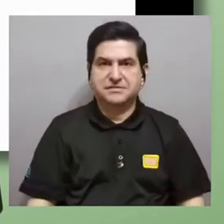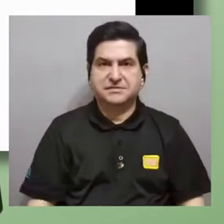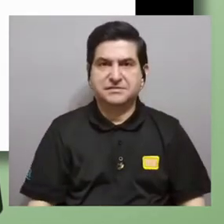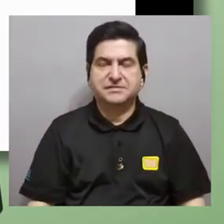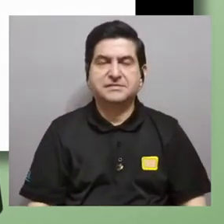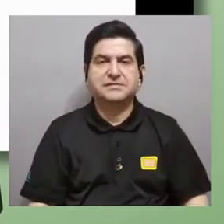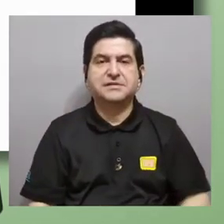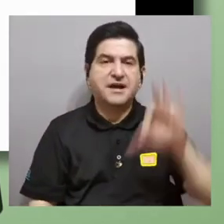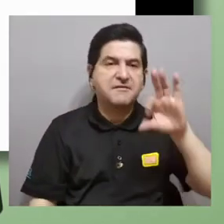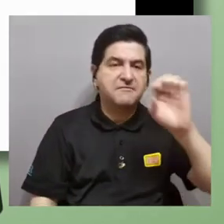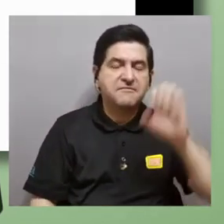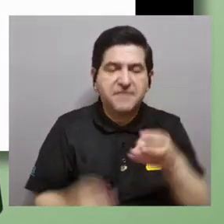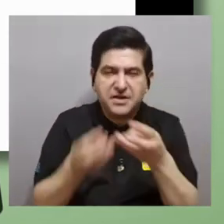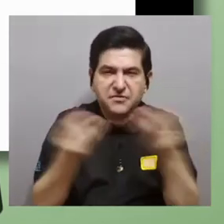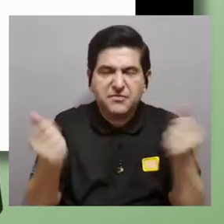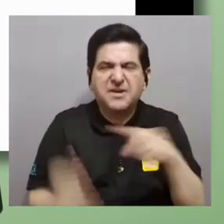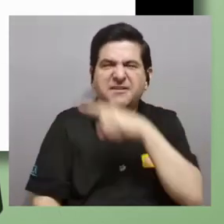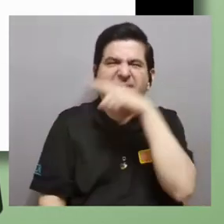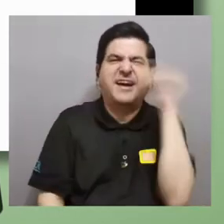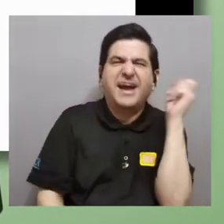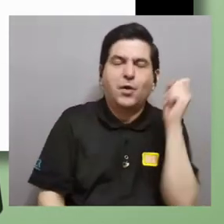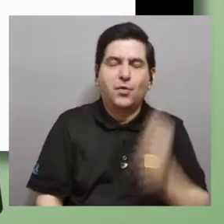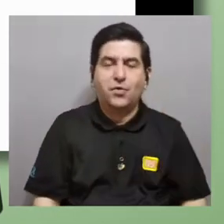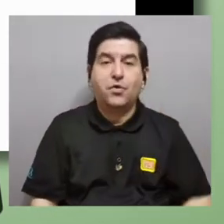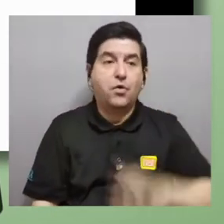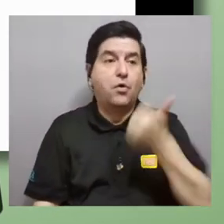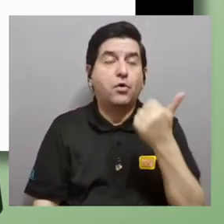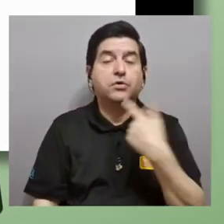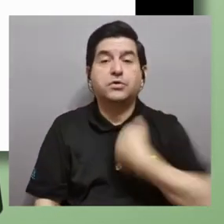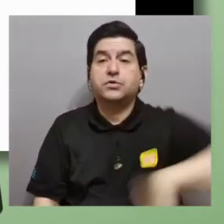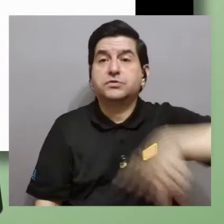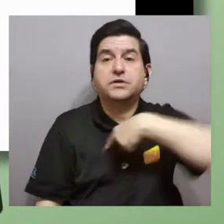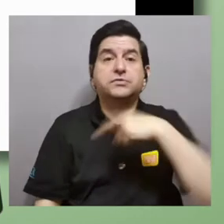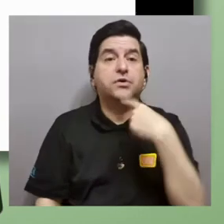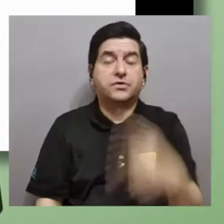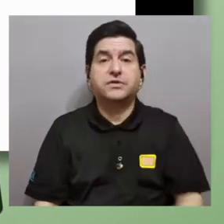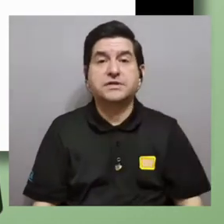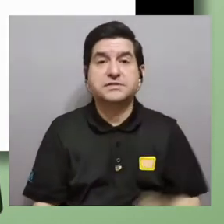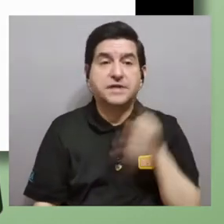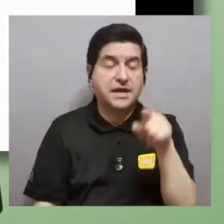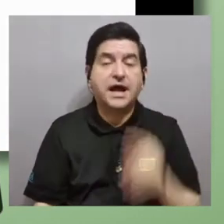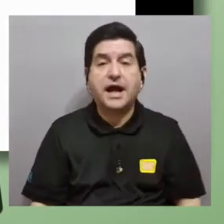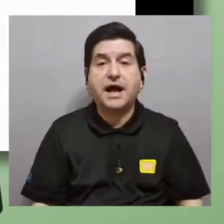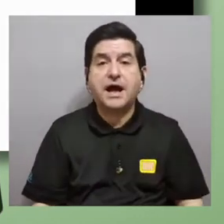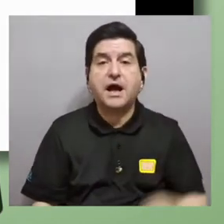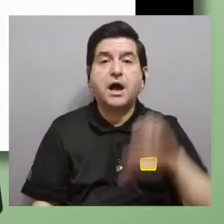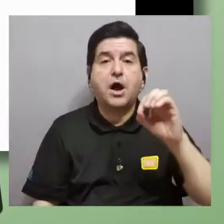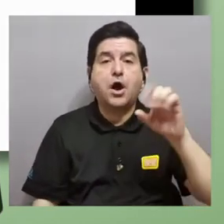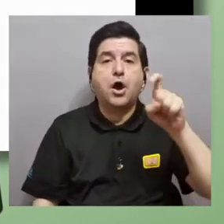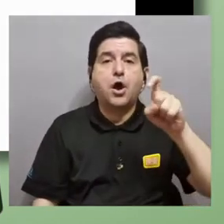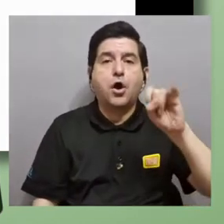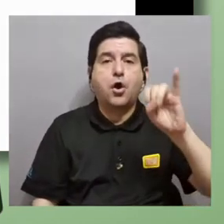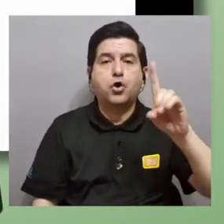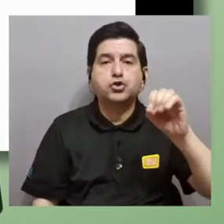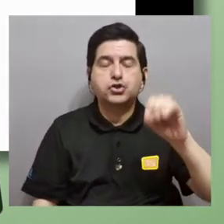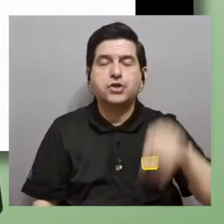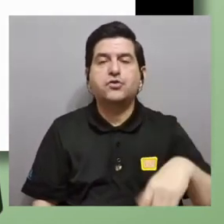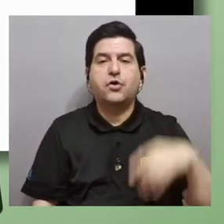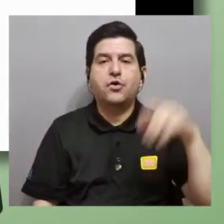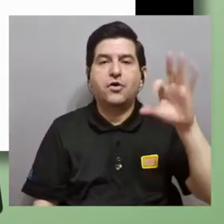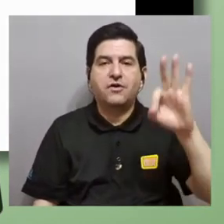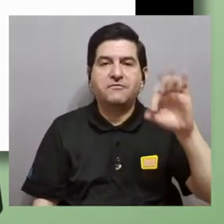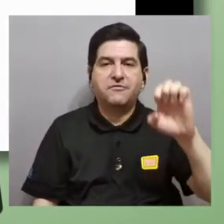el hierro cuando se oxida se pone feo otros y otras de nosotros decimos que se forma óxido de hierro 2